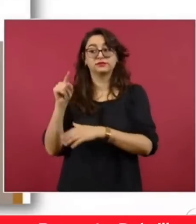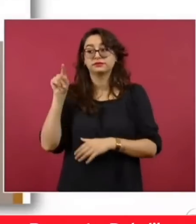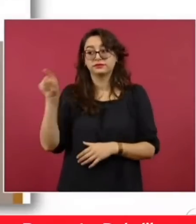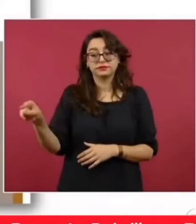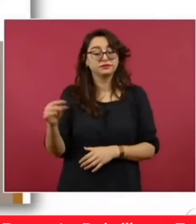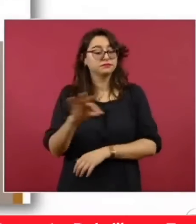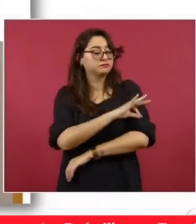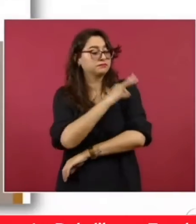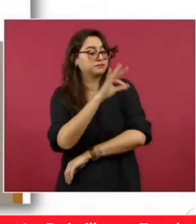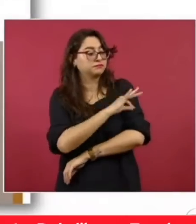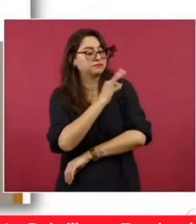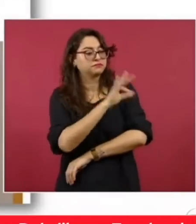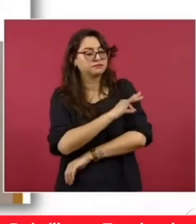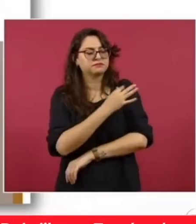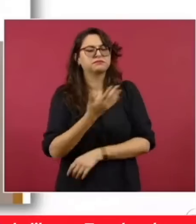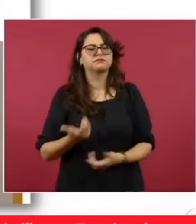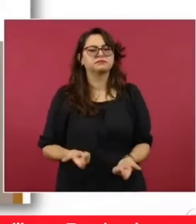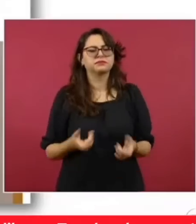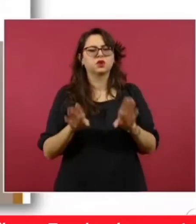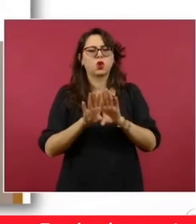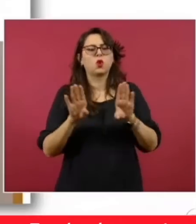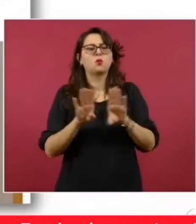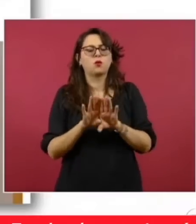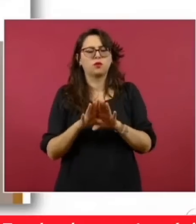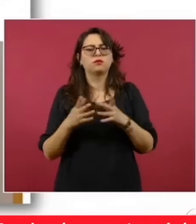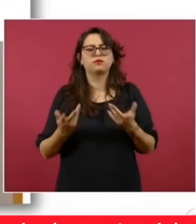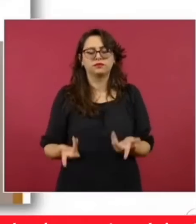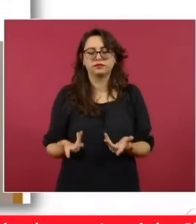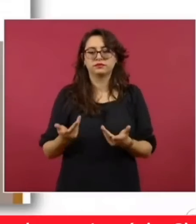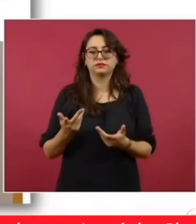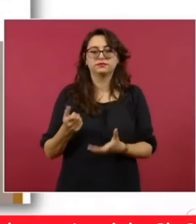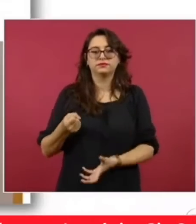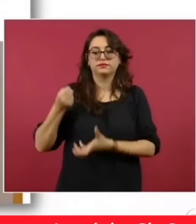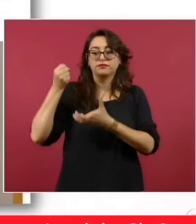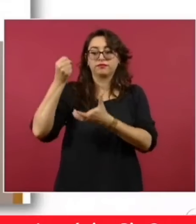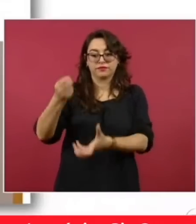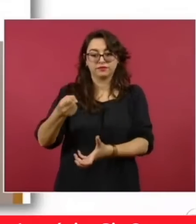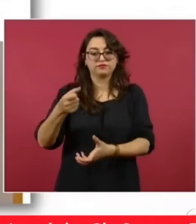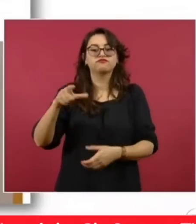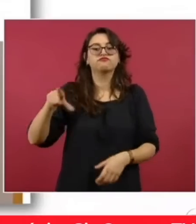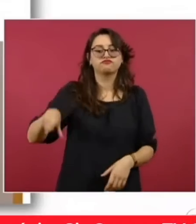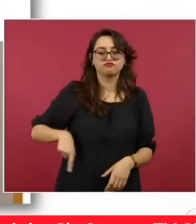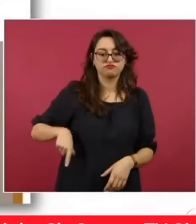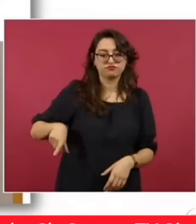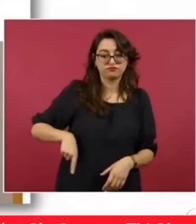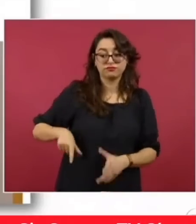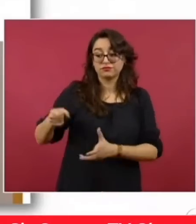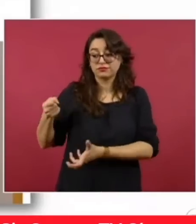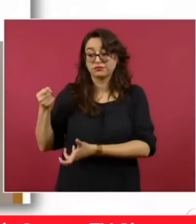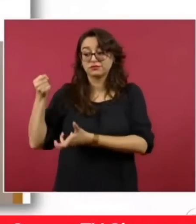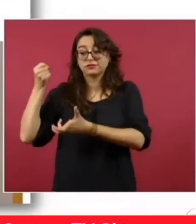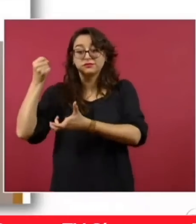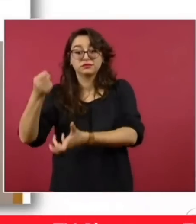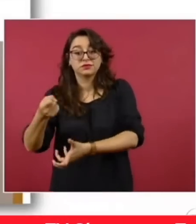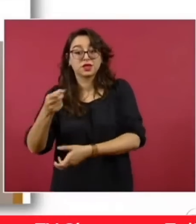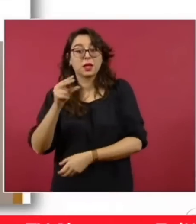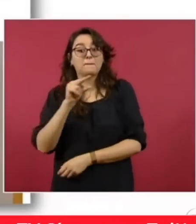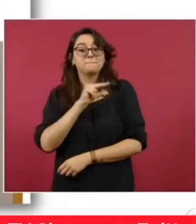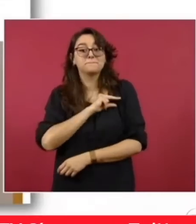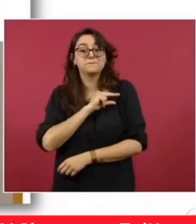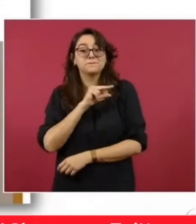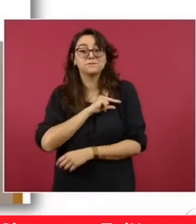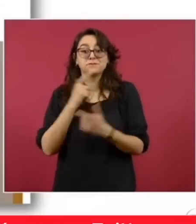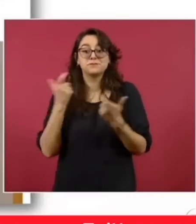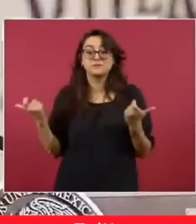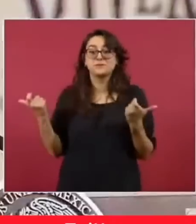COVID-19 es producto de la colaboración e inversión del sector público y privado, cuyo costo total